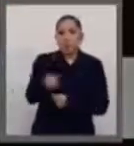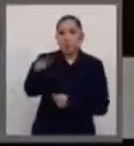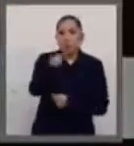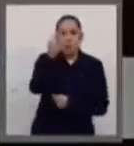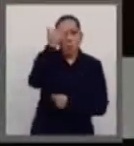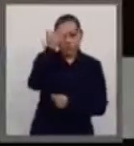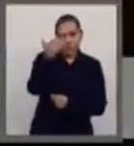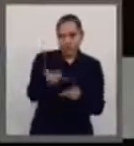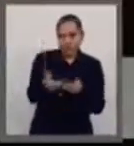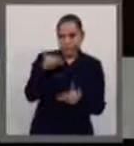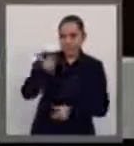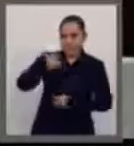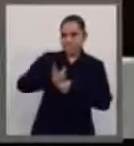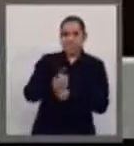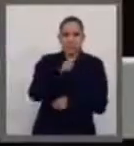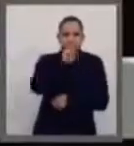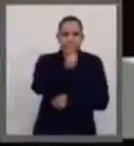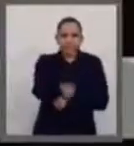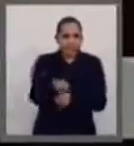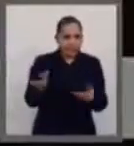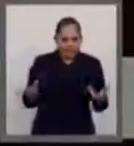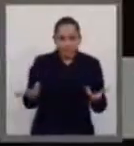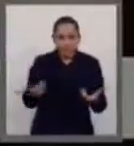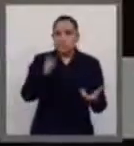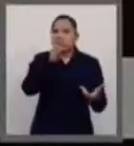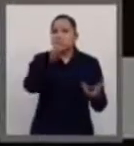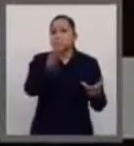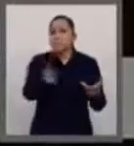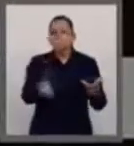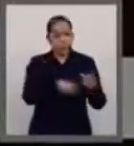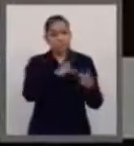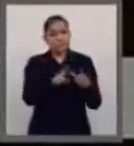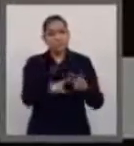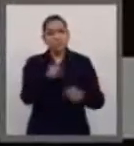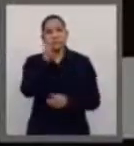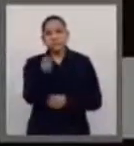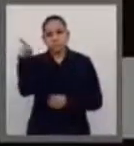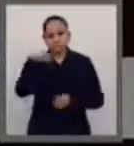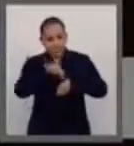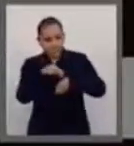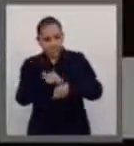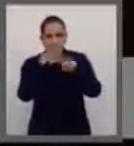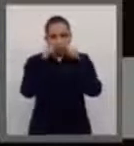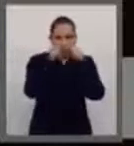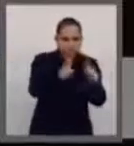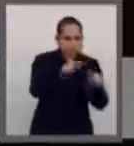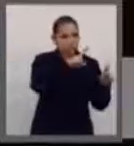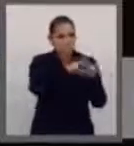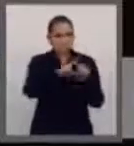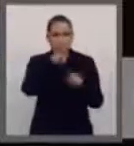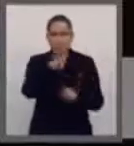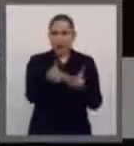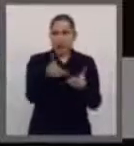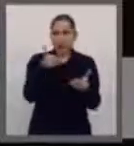tiempo. Y por lo tanto, tampoco se dio una intervención médica con oportunidad